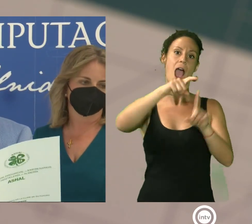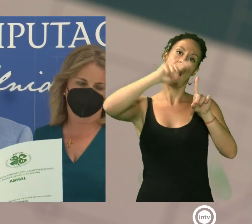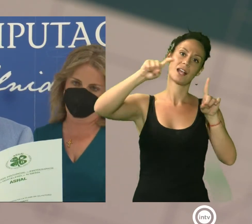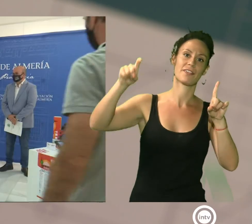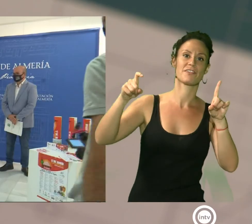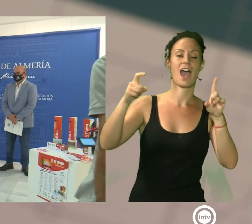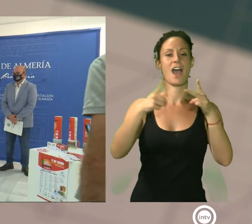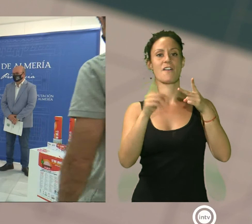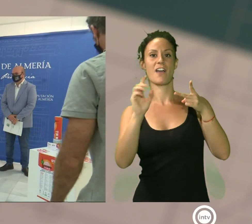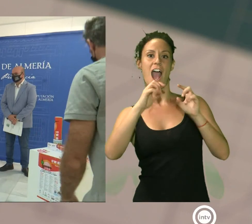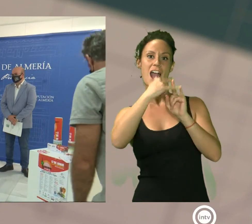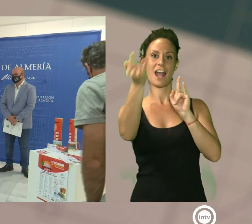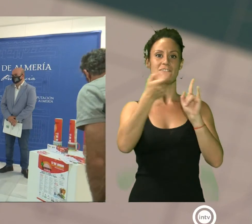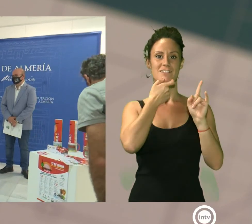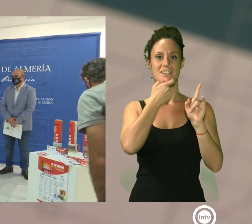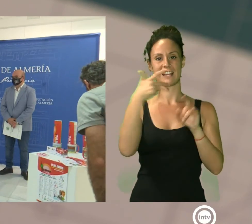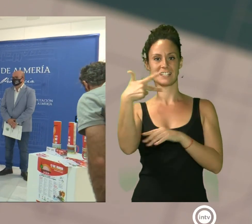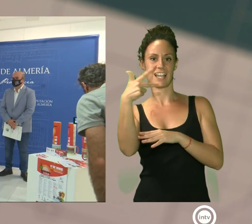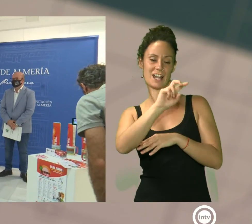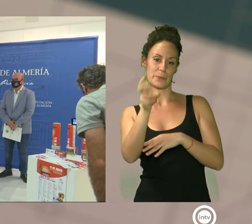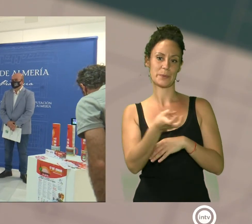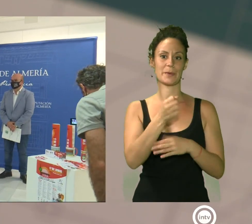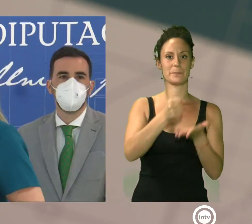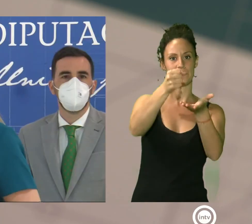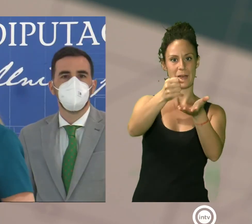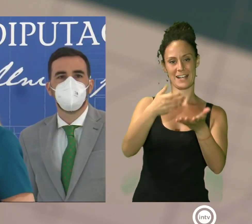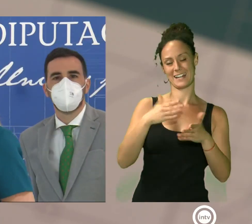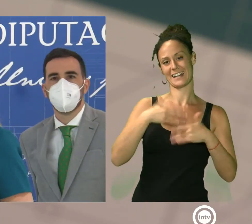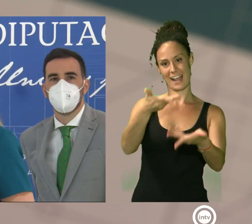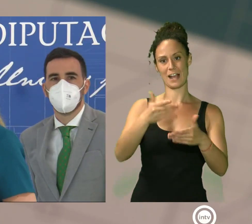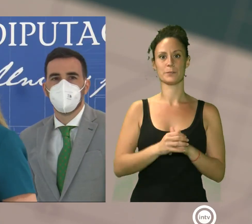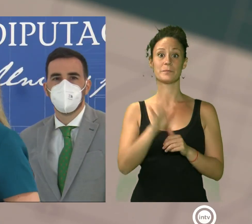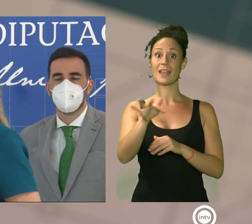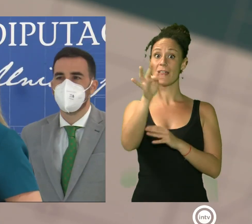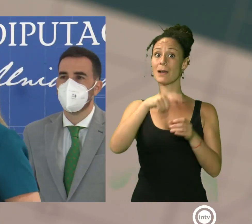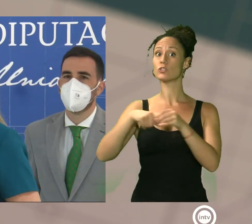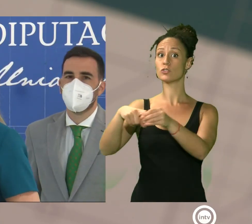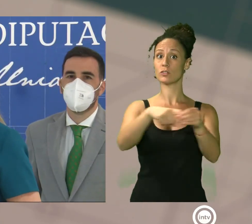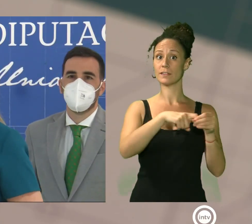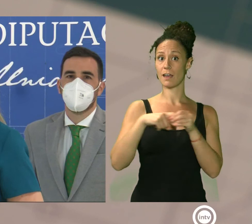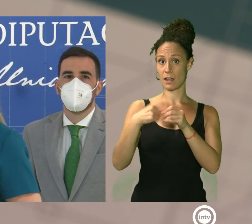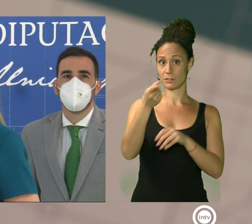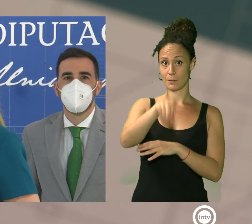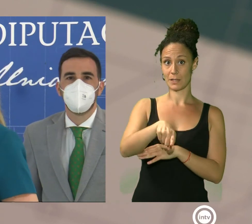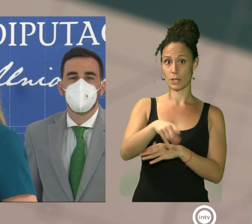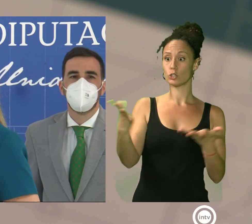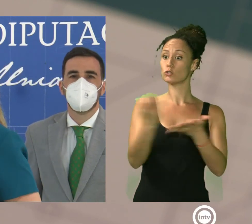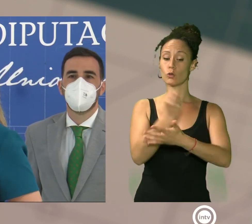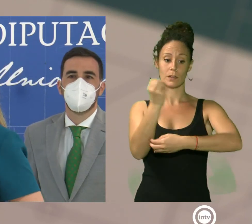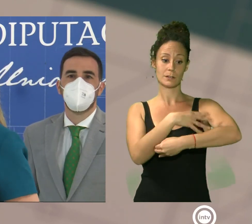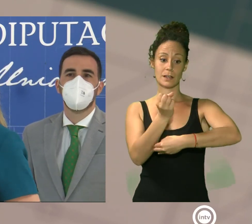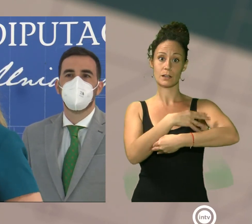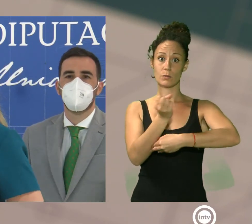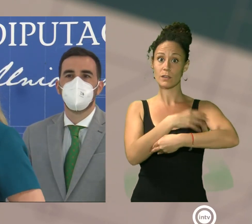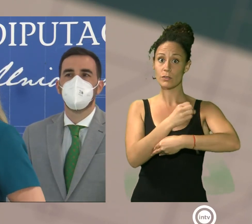chanca... Además, esta acción también tendrá un guiño solidario. Y también quiero decir que toda la recaudación que se va a realizar en esta